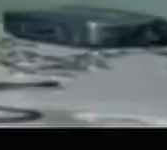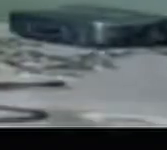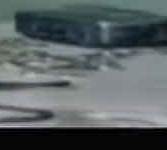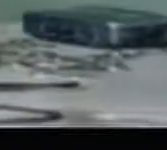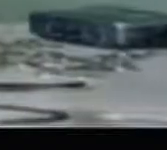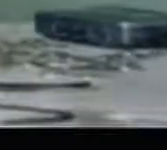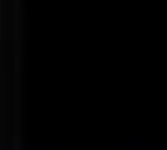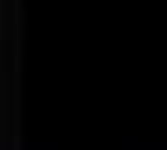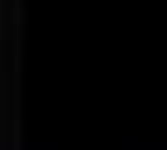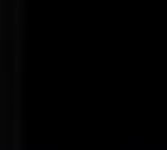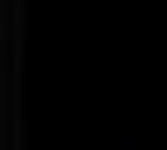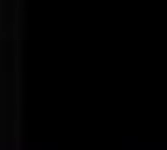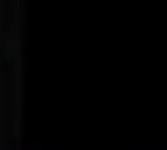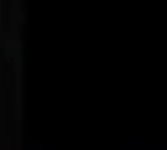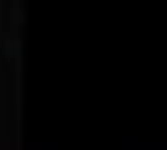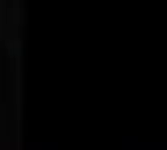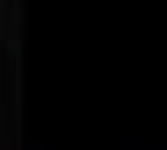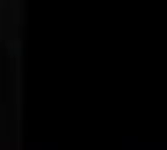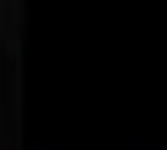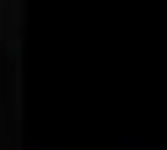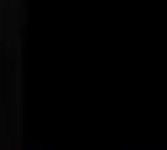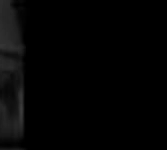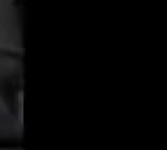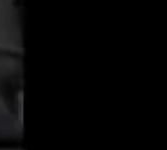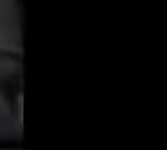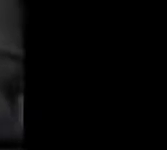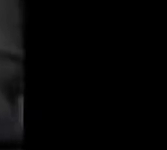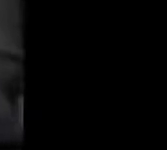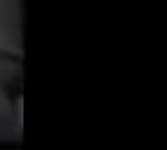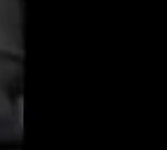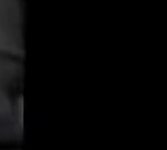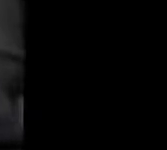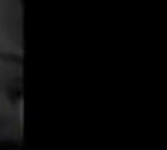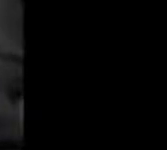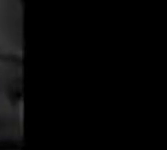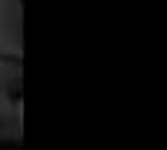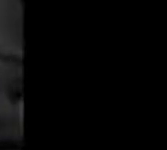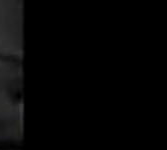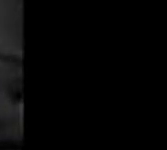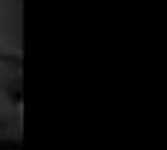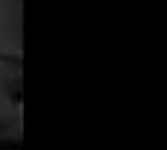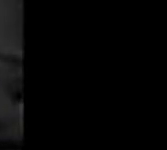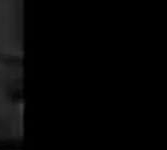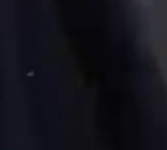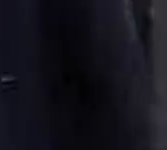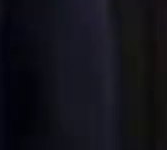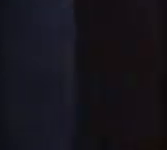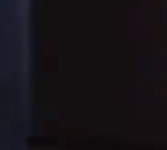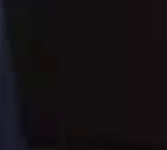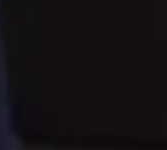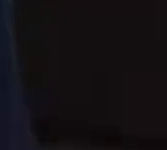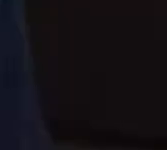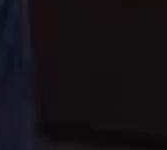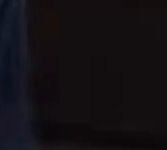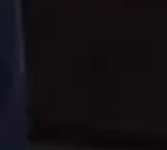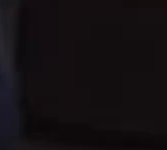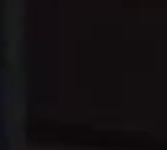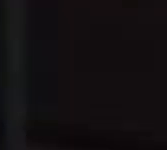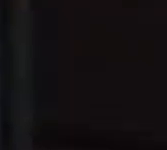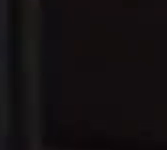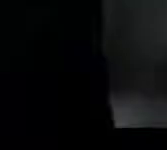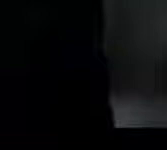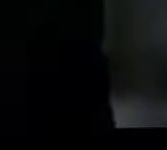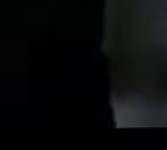diferentes barras. Cineteca de culto. No me provoques que todavía no sabes de lo que soy capaz. Cinema de cinco